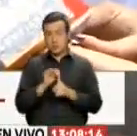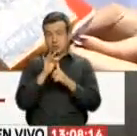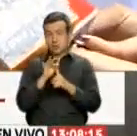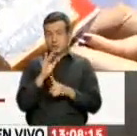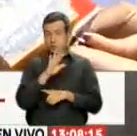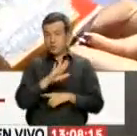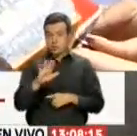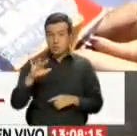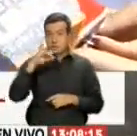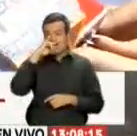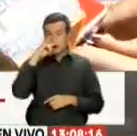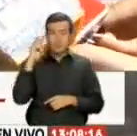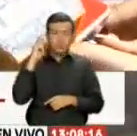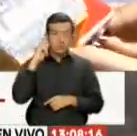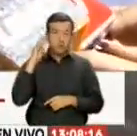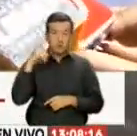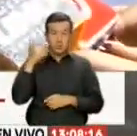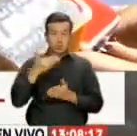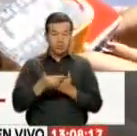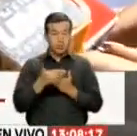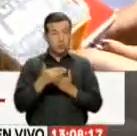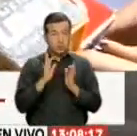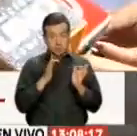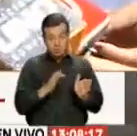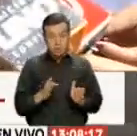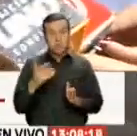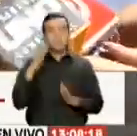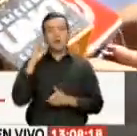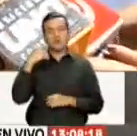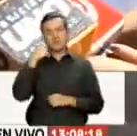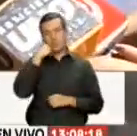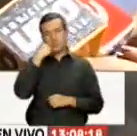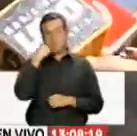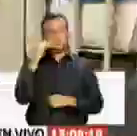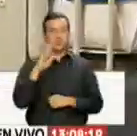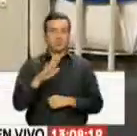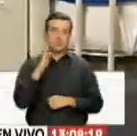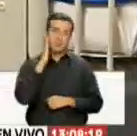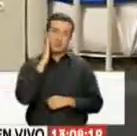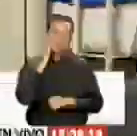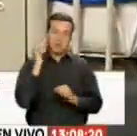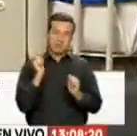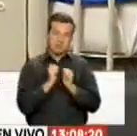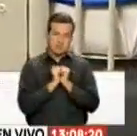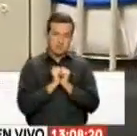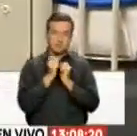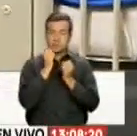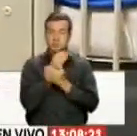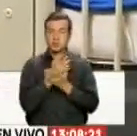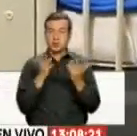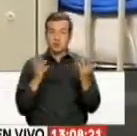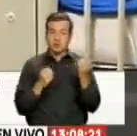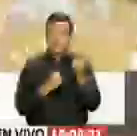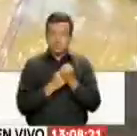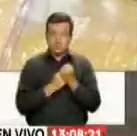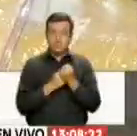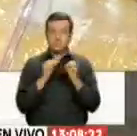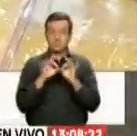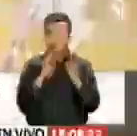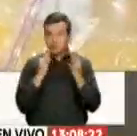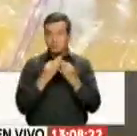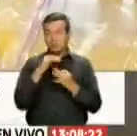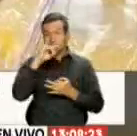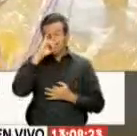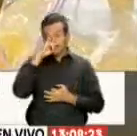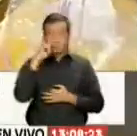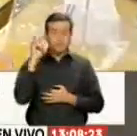para que los niños cuando vienen a hacerse su tratamiento estén más cómodos de ellos y sus mamitas. Además, se refirió al acompañamiento a los familiares de